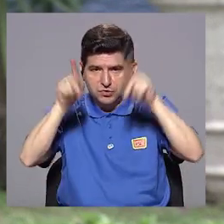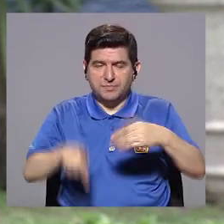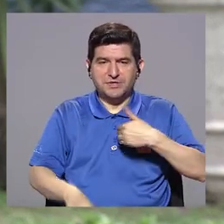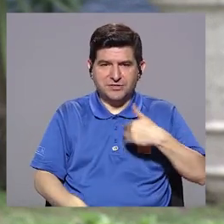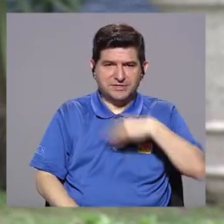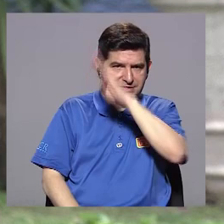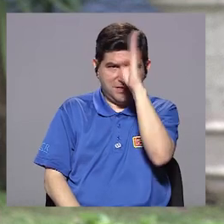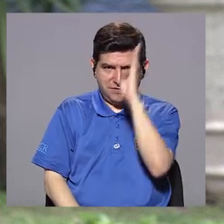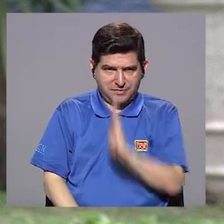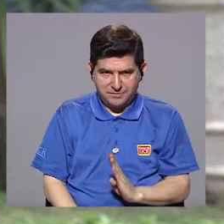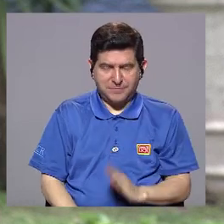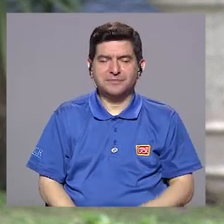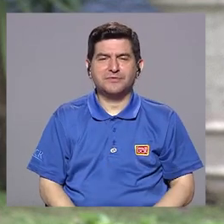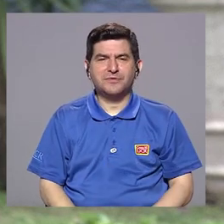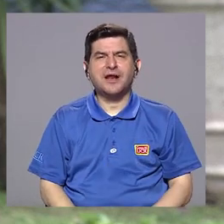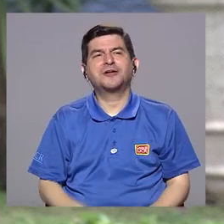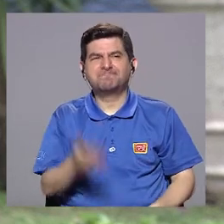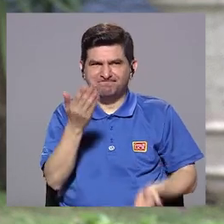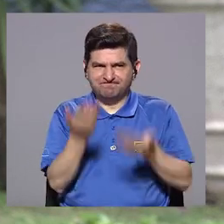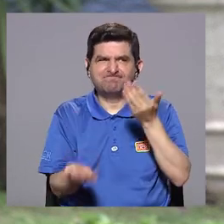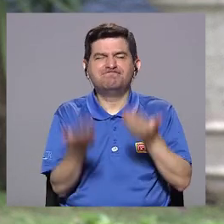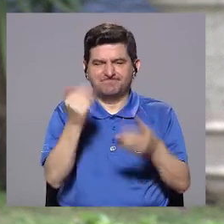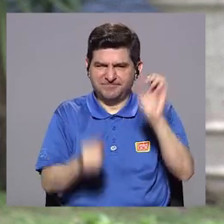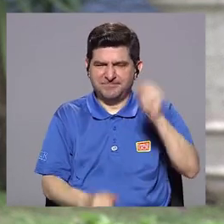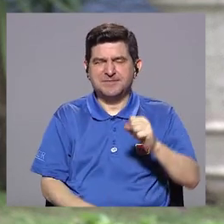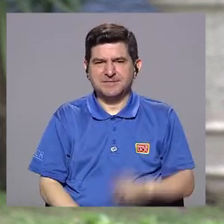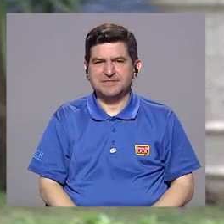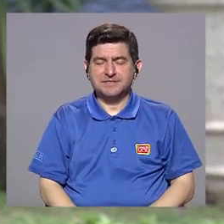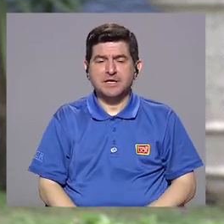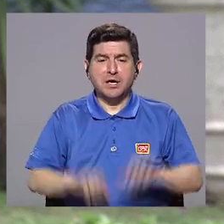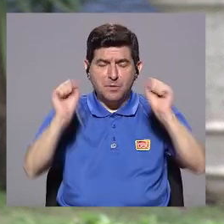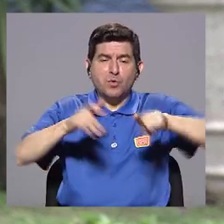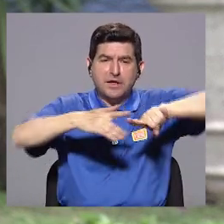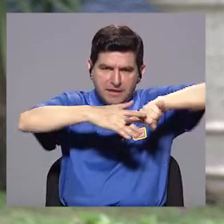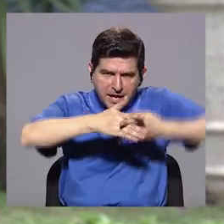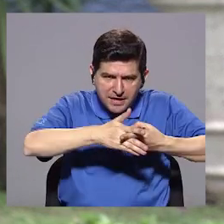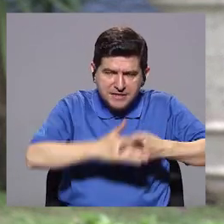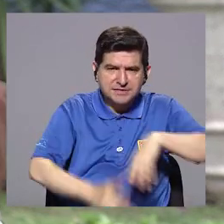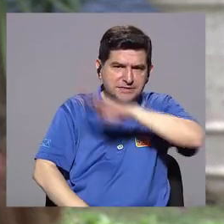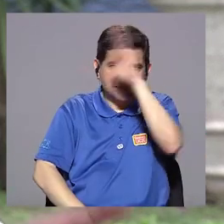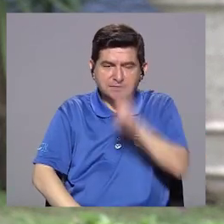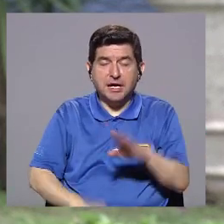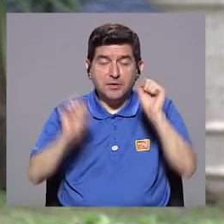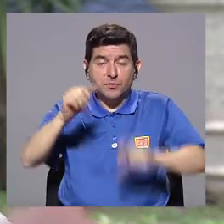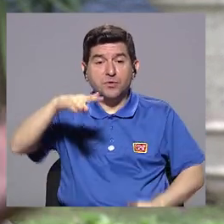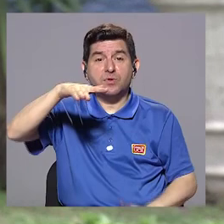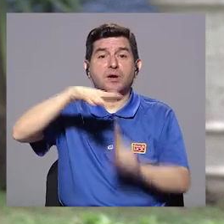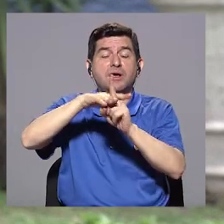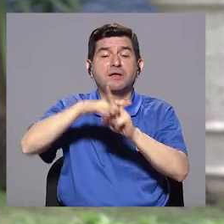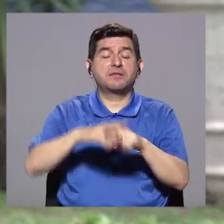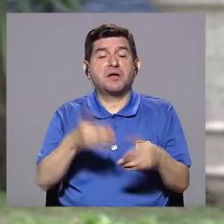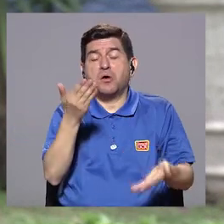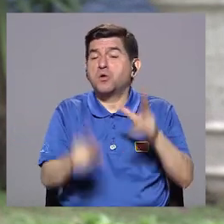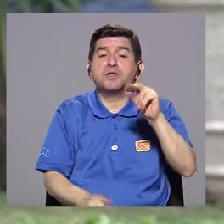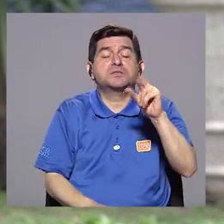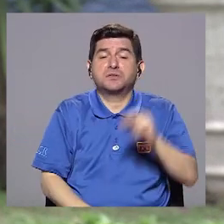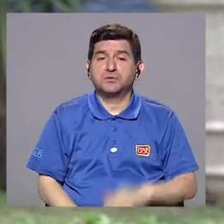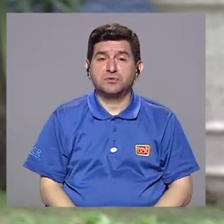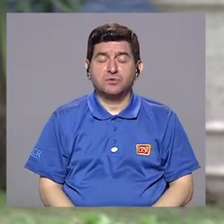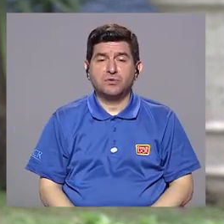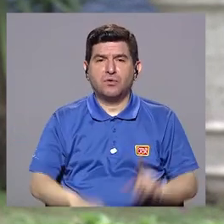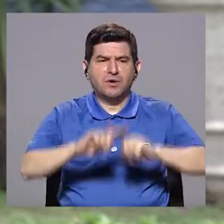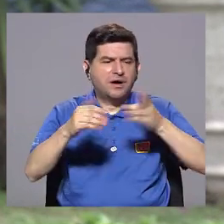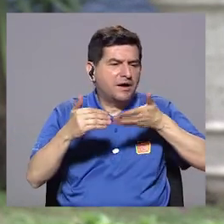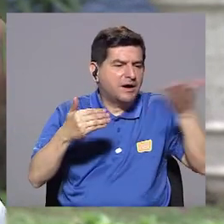bipolaridad, lo más probable es que puedan desencadenar la bipolaridad. Puede que se manifiesta como puede que no. Hay